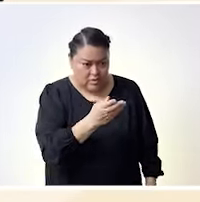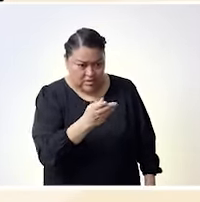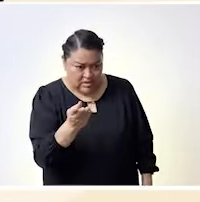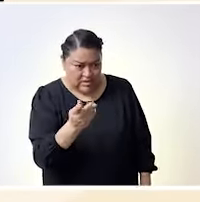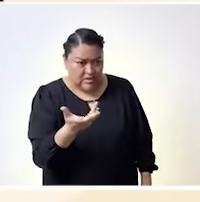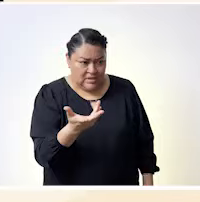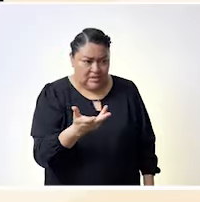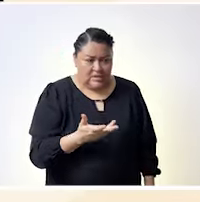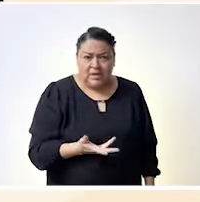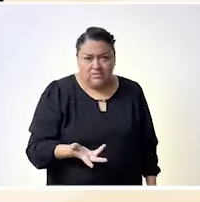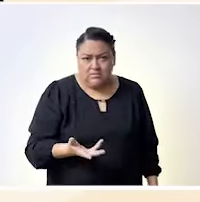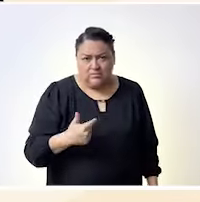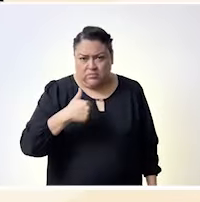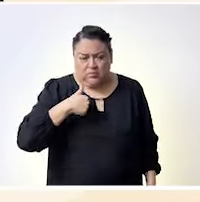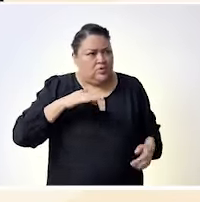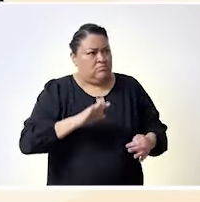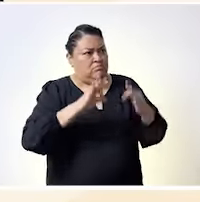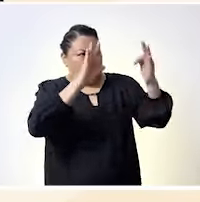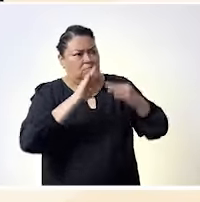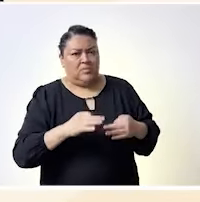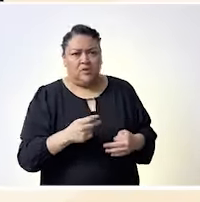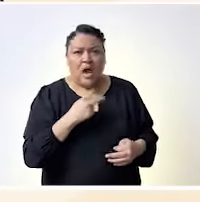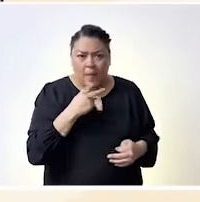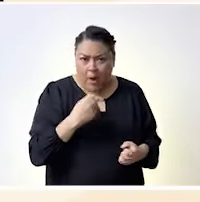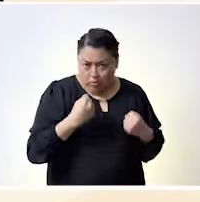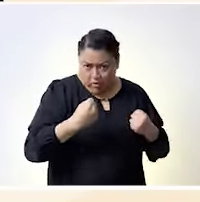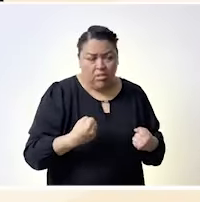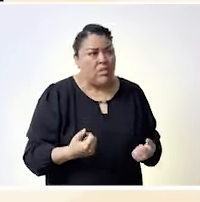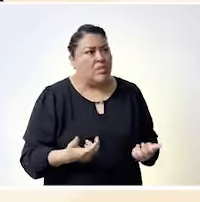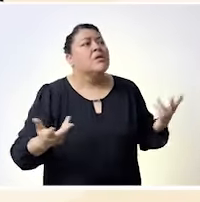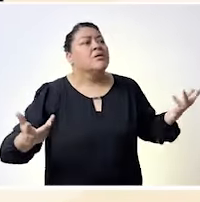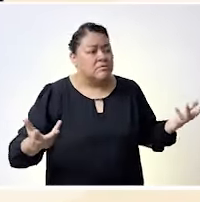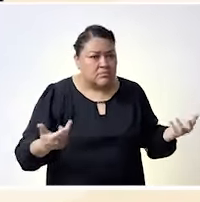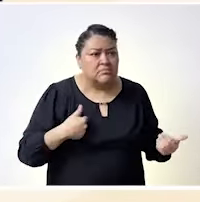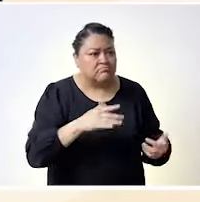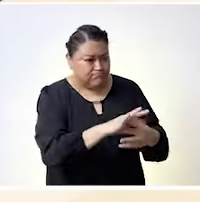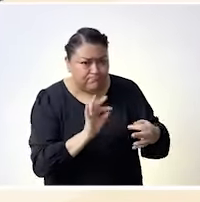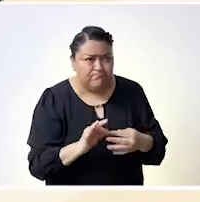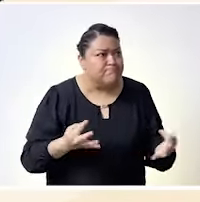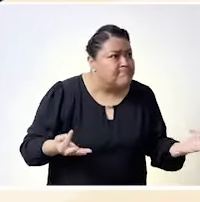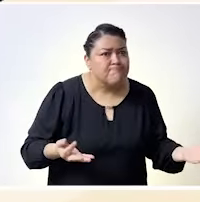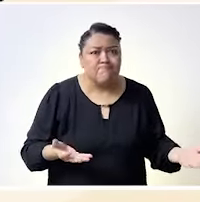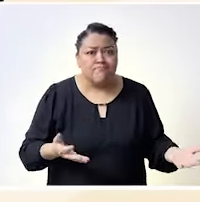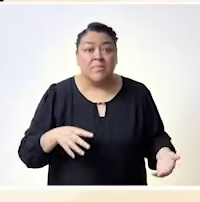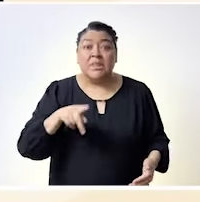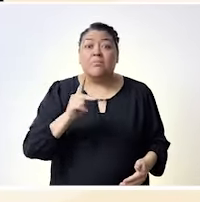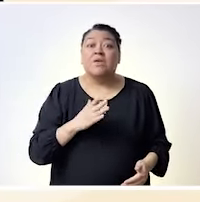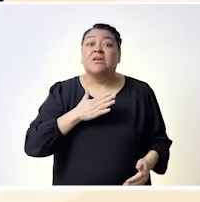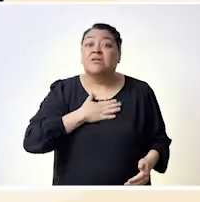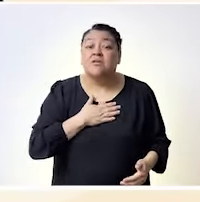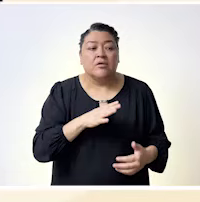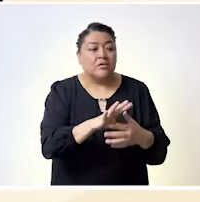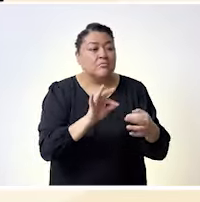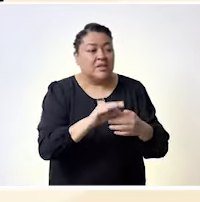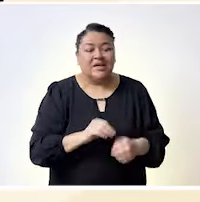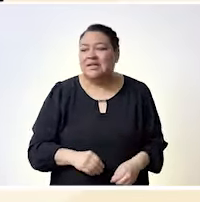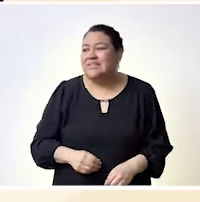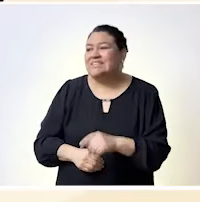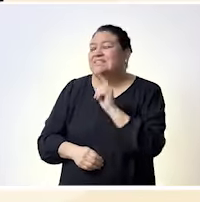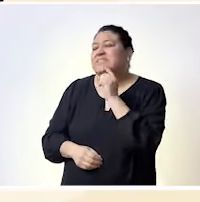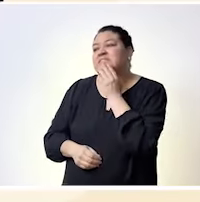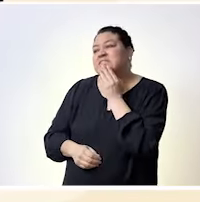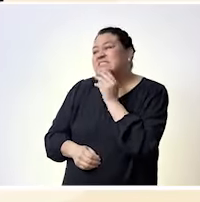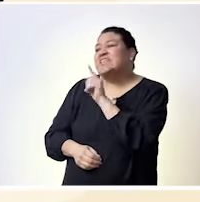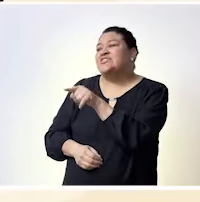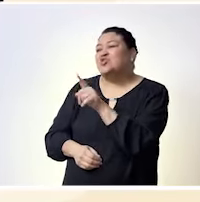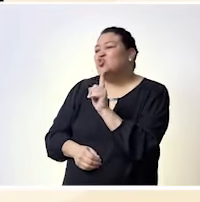nos servimos de ese uso objeto para el varón ¿no? como en este entendido y de repente cuando nos